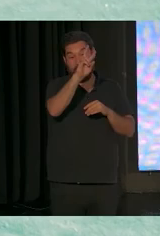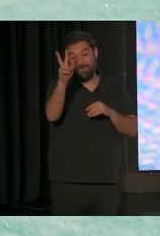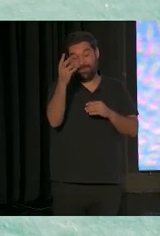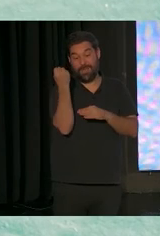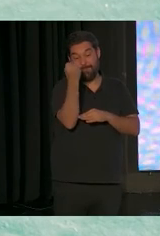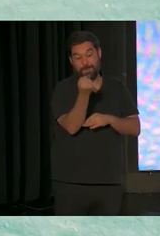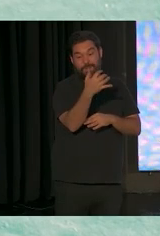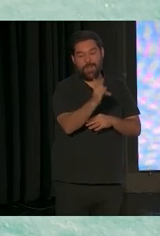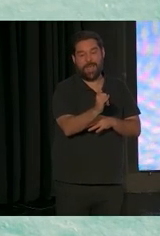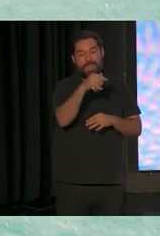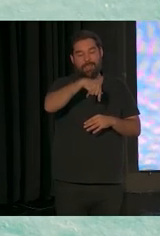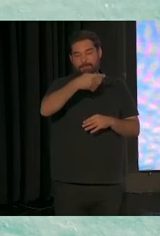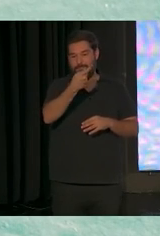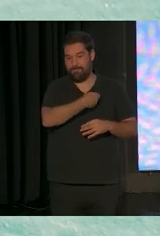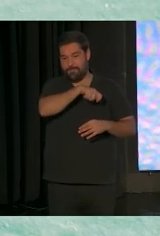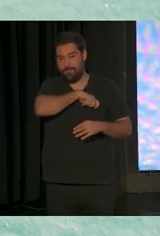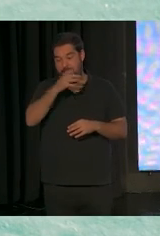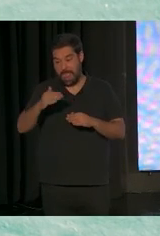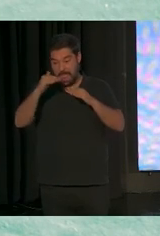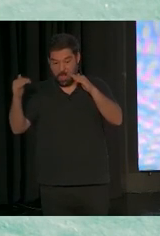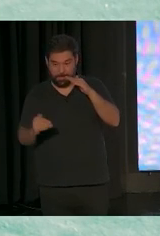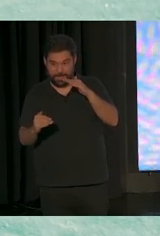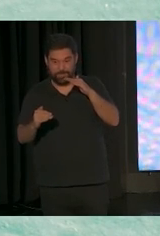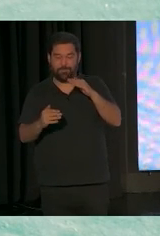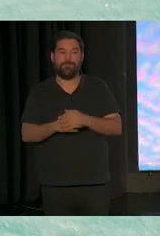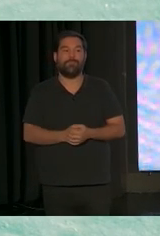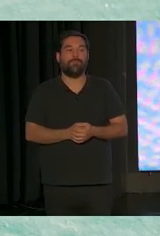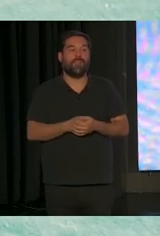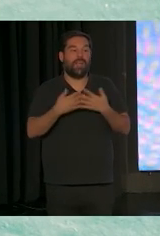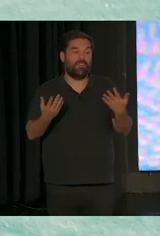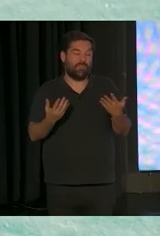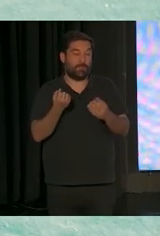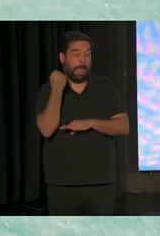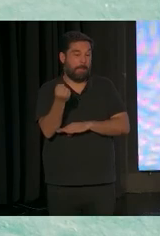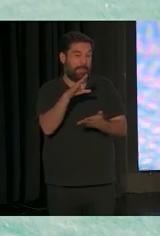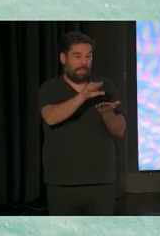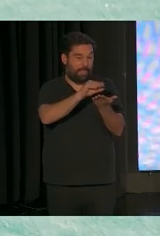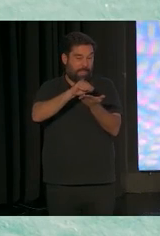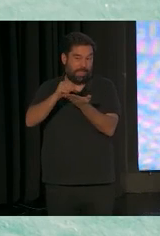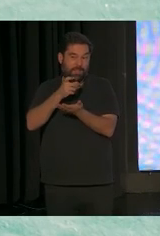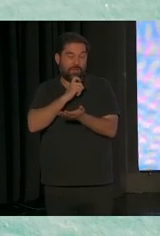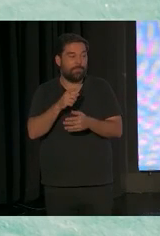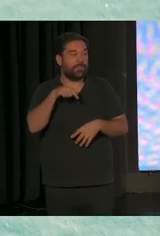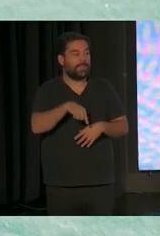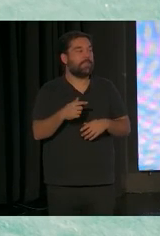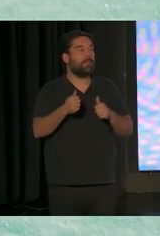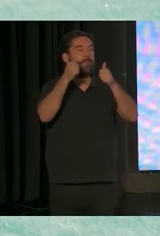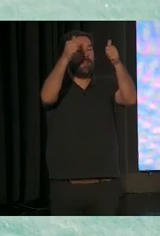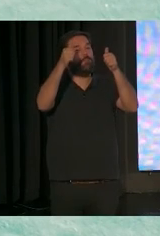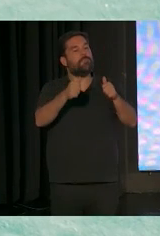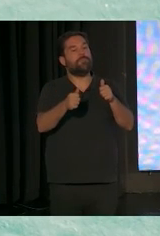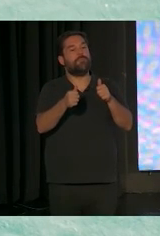que nosotros. Entonces, cuidado cómo y para qué estamos recogiendo los apoyos. Este es el diploma que les decía que